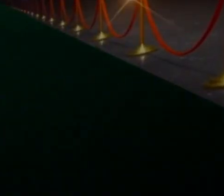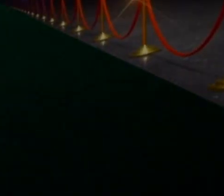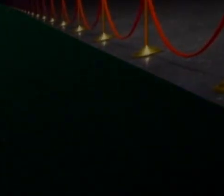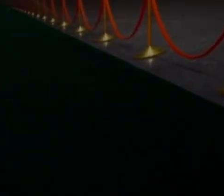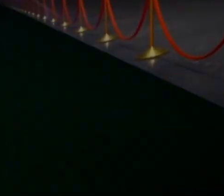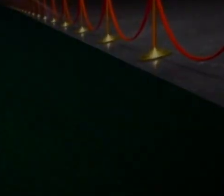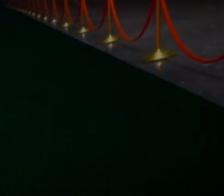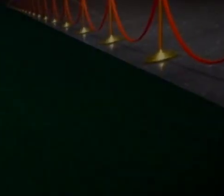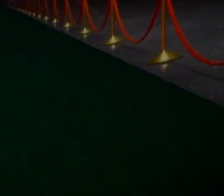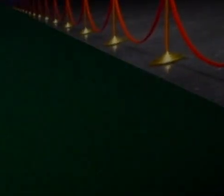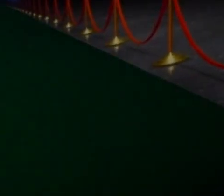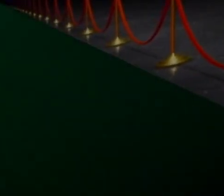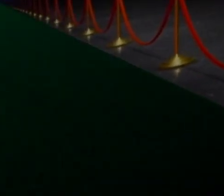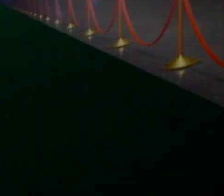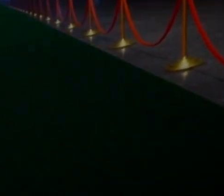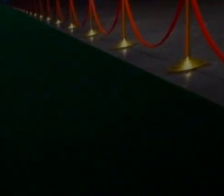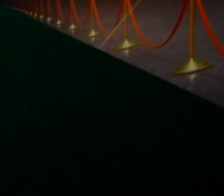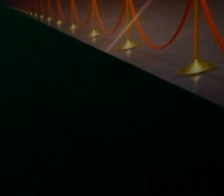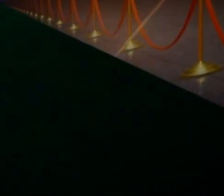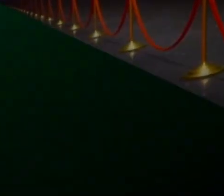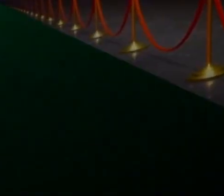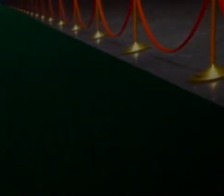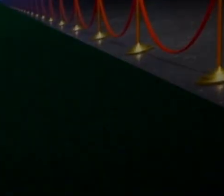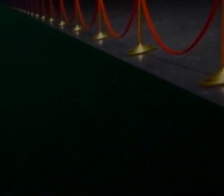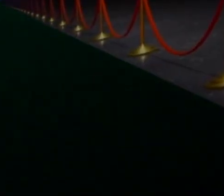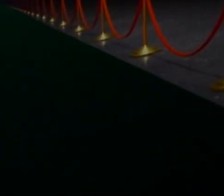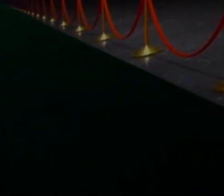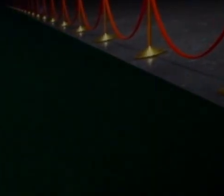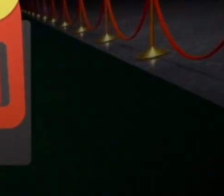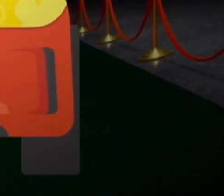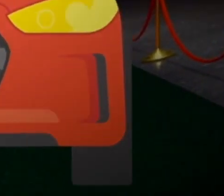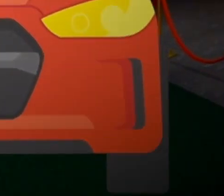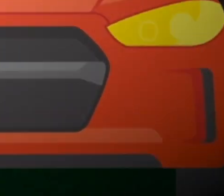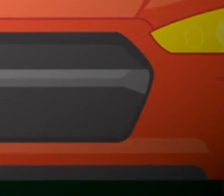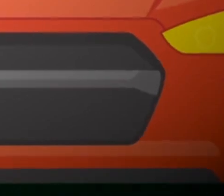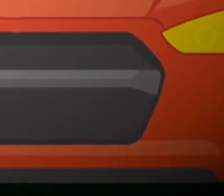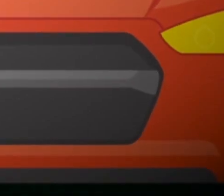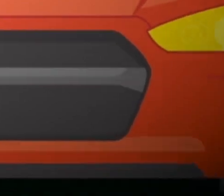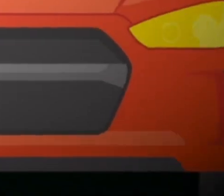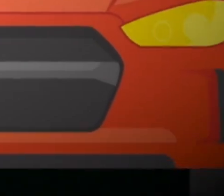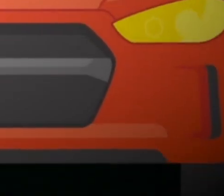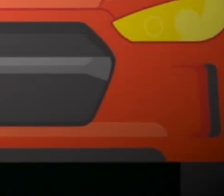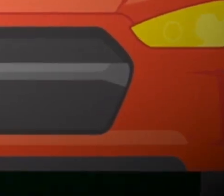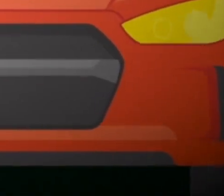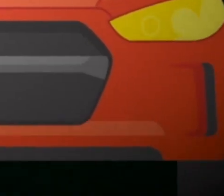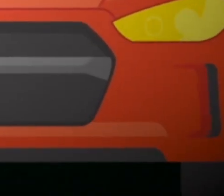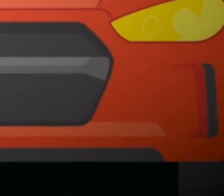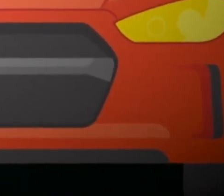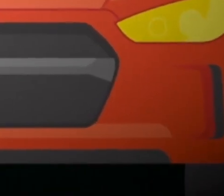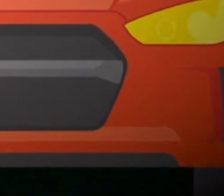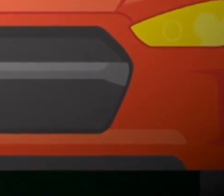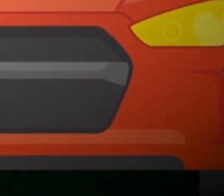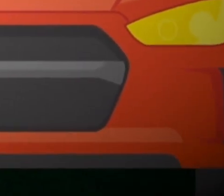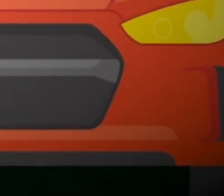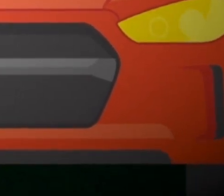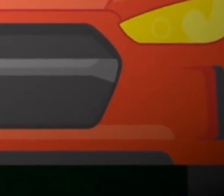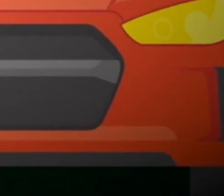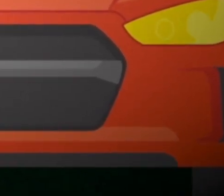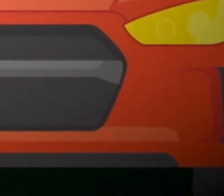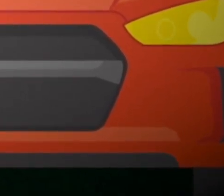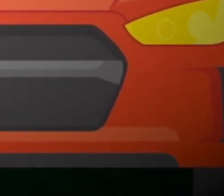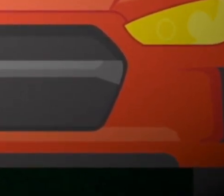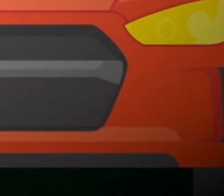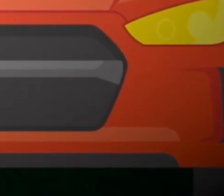conductores arrestados este mes por manejar bajo la influencia, cor o sustancia. Estas personas fueron